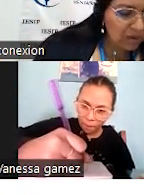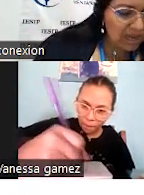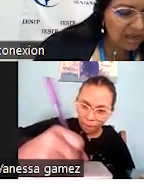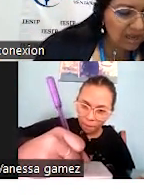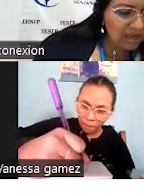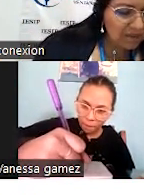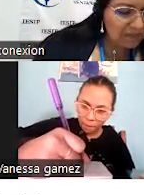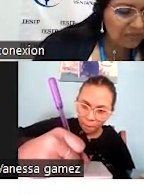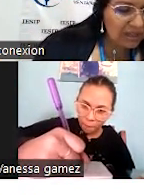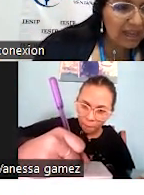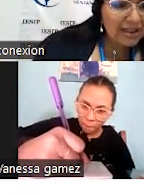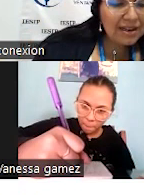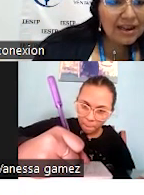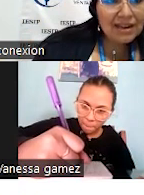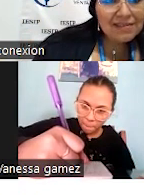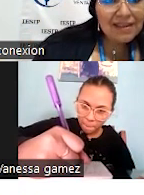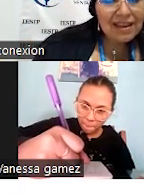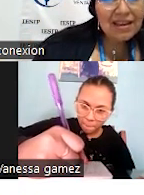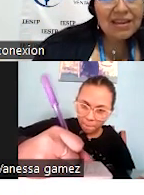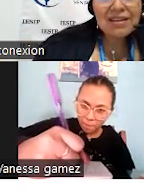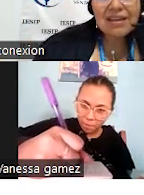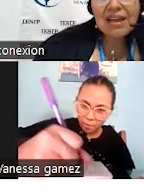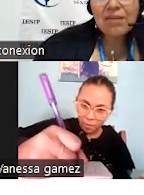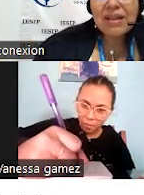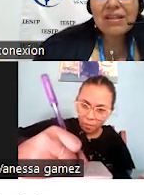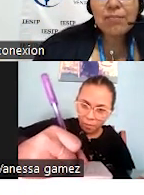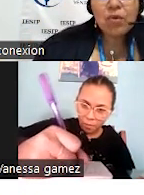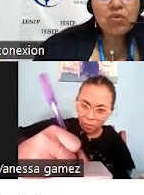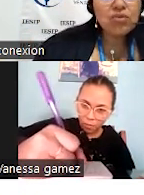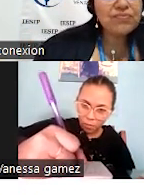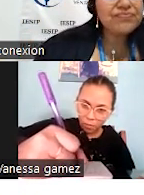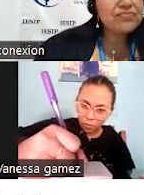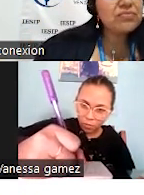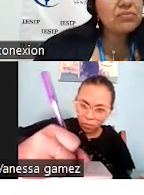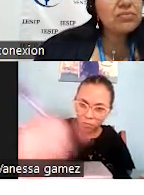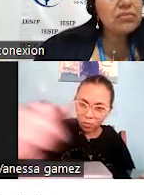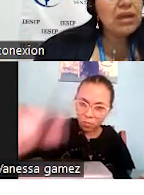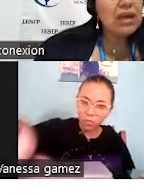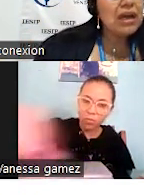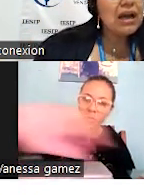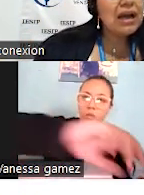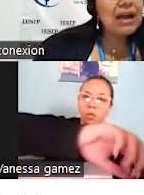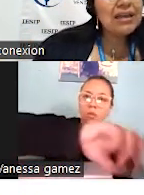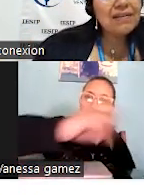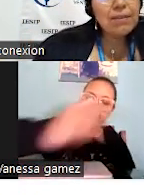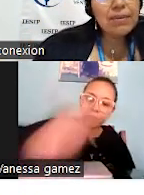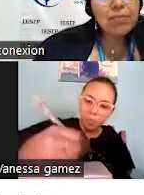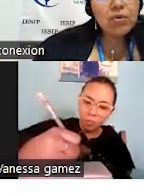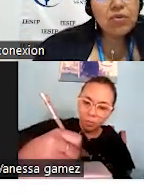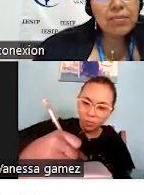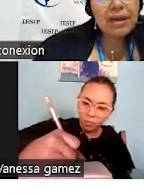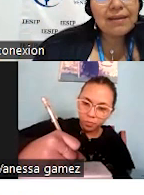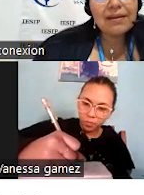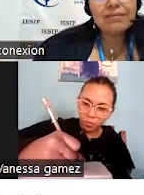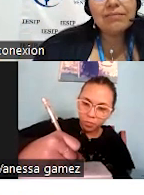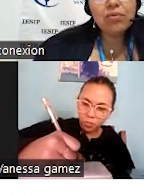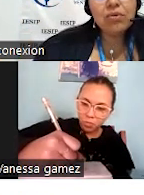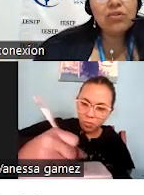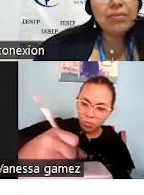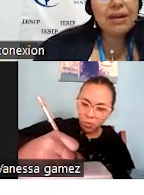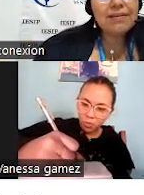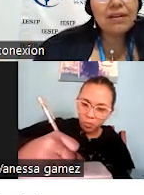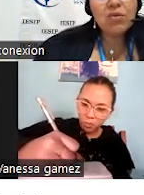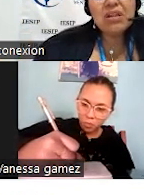sí, el restaurante, él, él se, él vende pollo. Ajá, y siempre pollo en brasa,